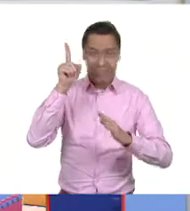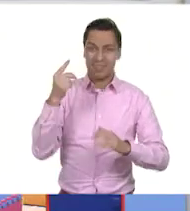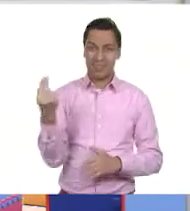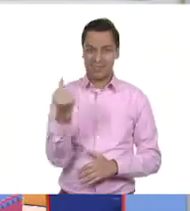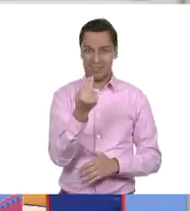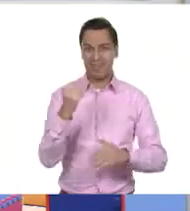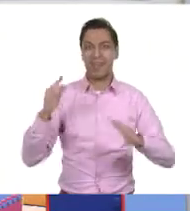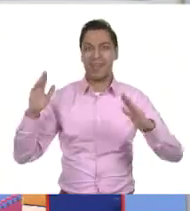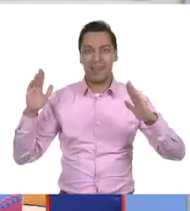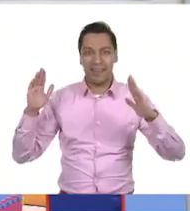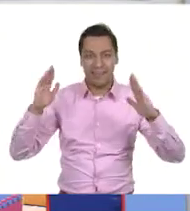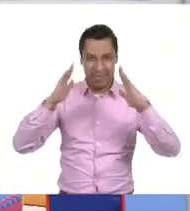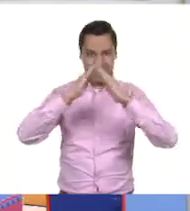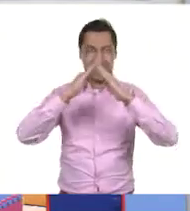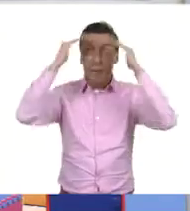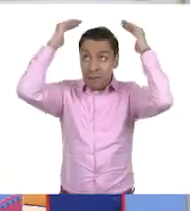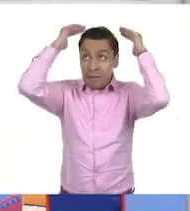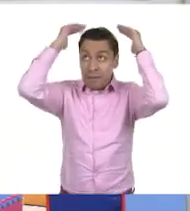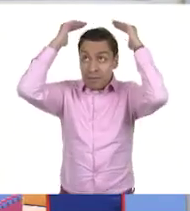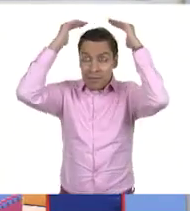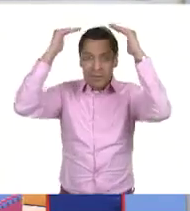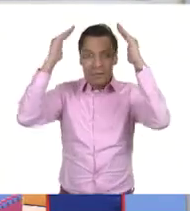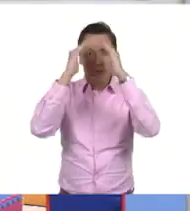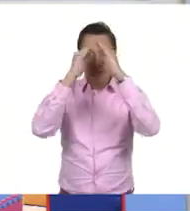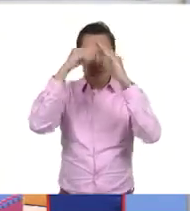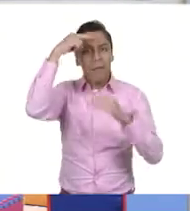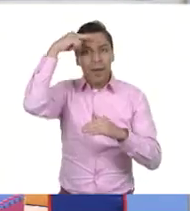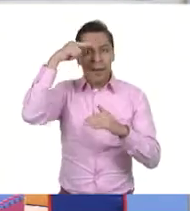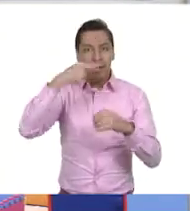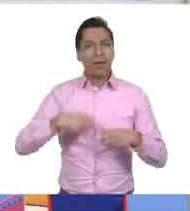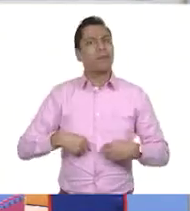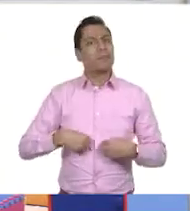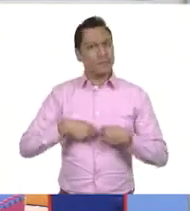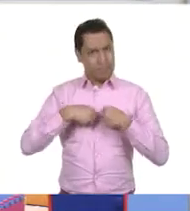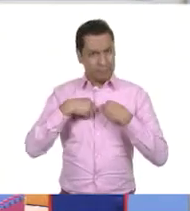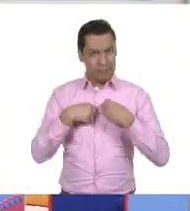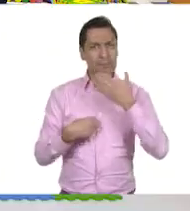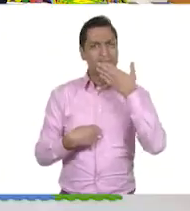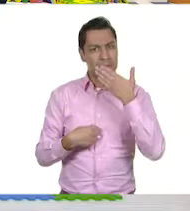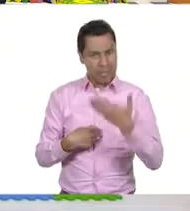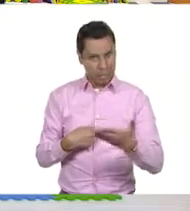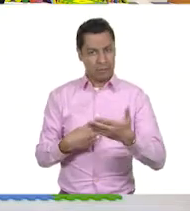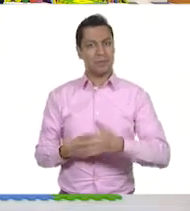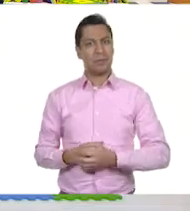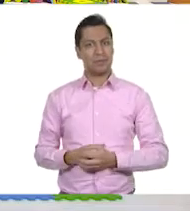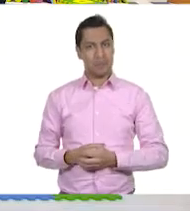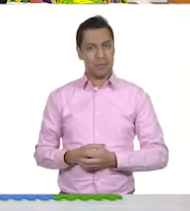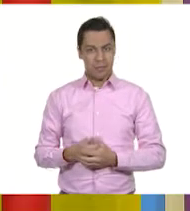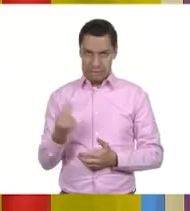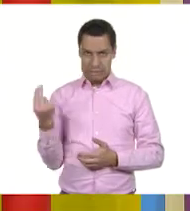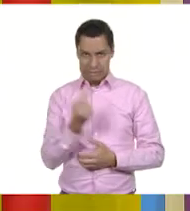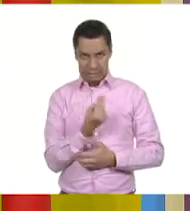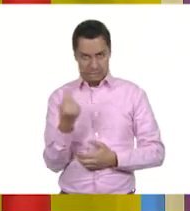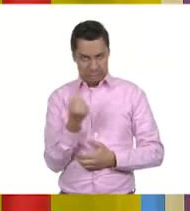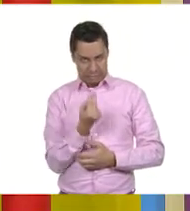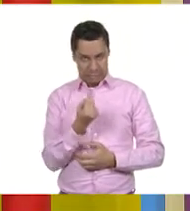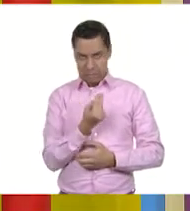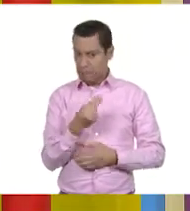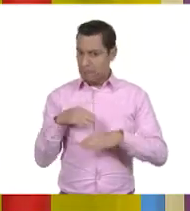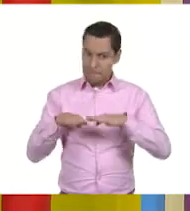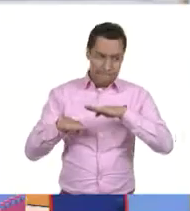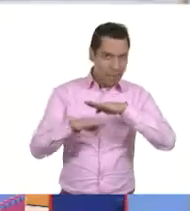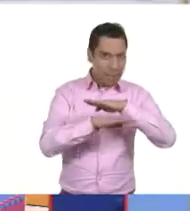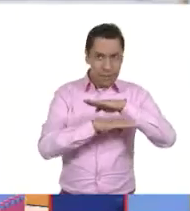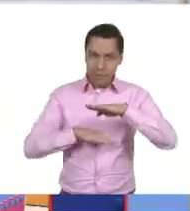de una casa o de un techo para seguir viviendo. Es una necesidad básica. Es cierto. Un techo, un hogar es una necesidad básica. Por ejemplo,